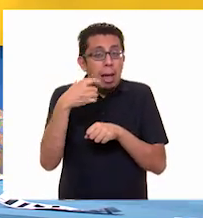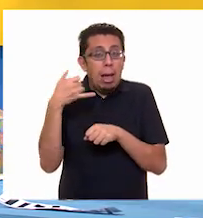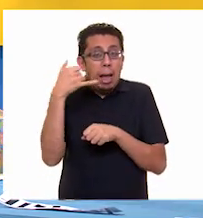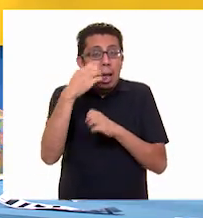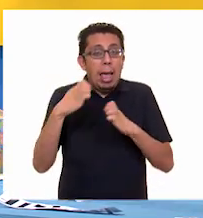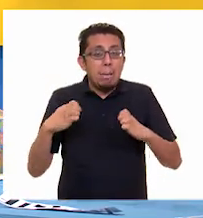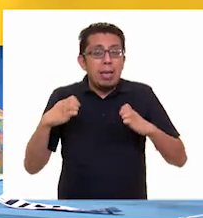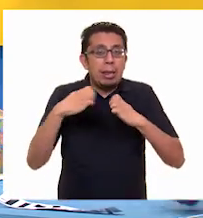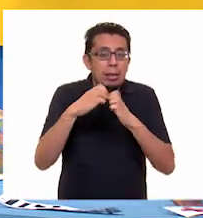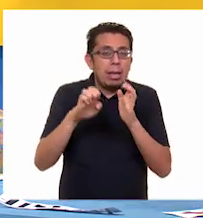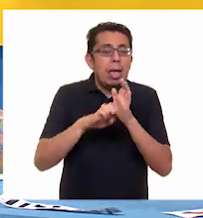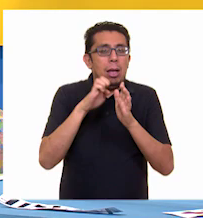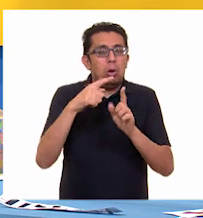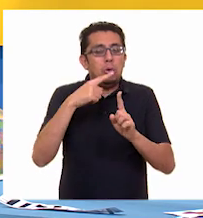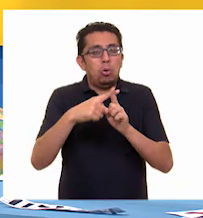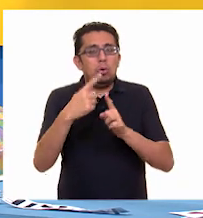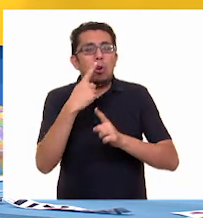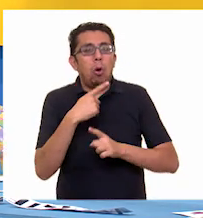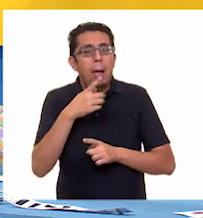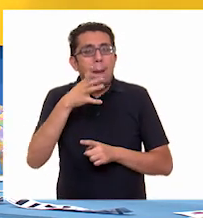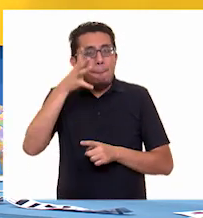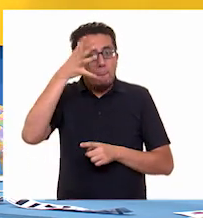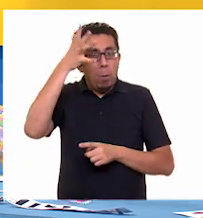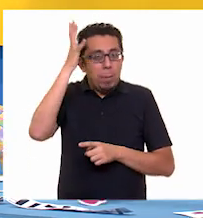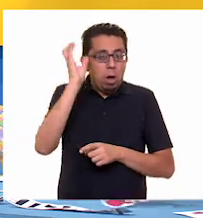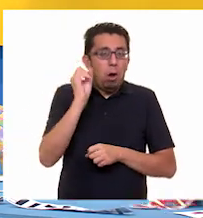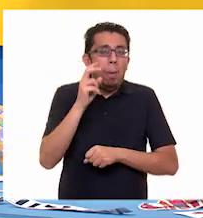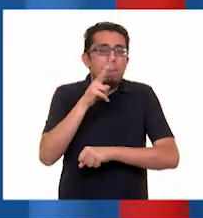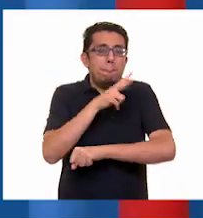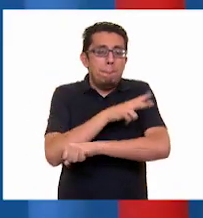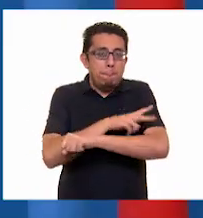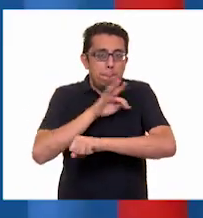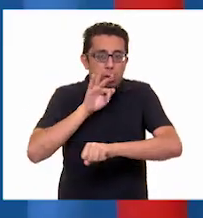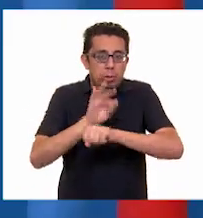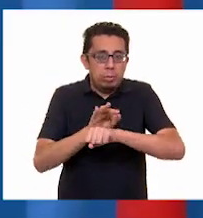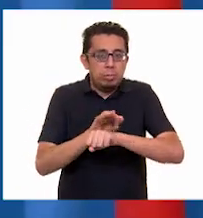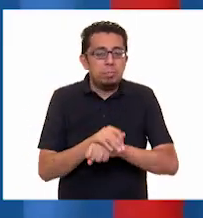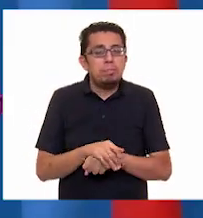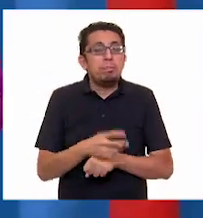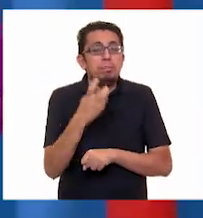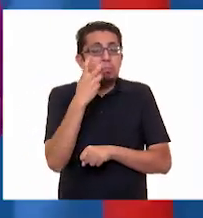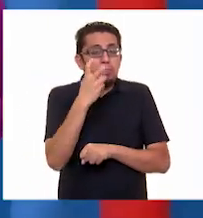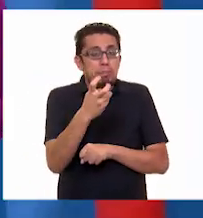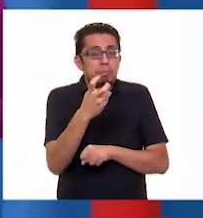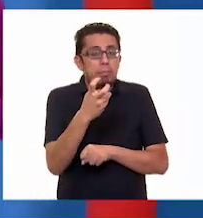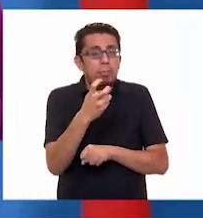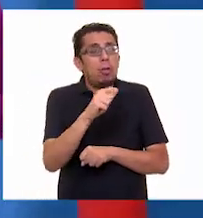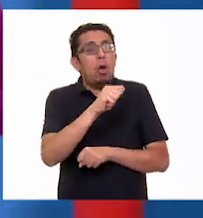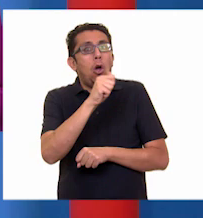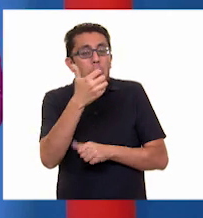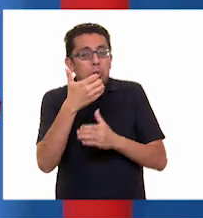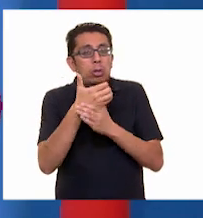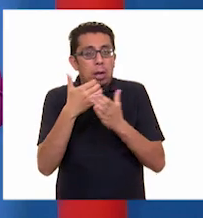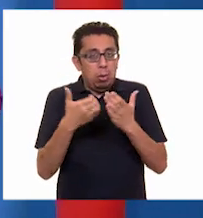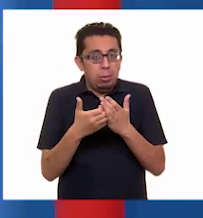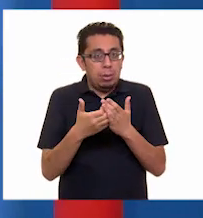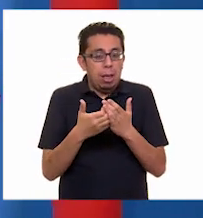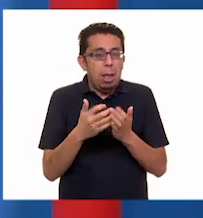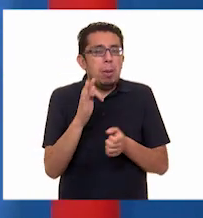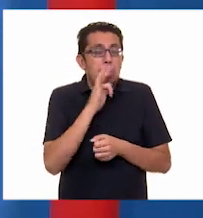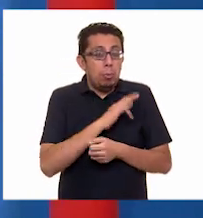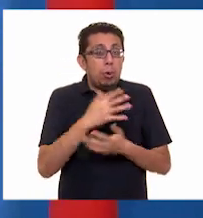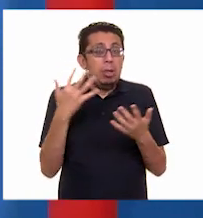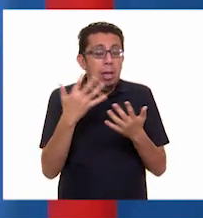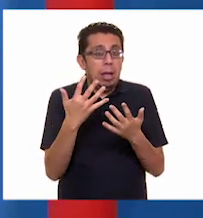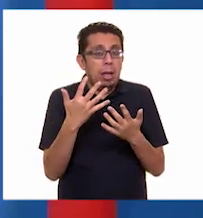los bomberos, la Cruz Roja o protección civil. Muy bien, esa es otra acción que se tiene que colocar